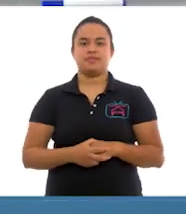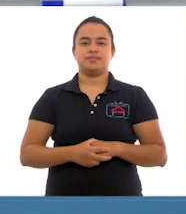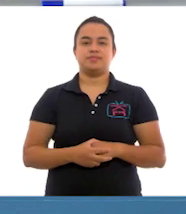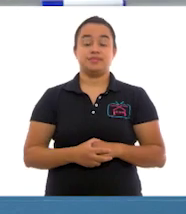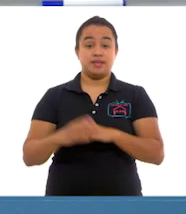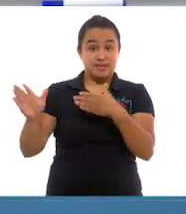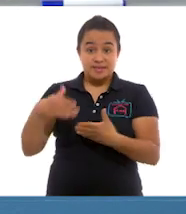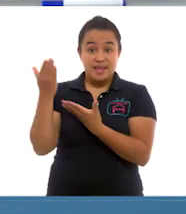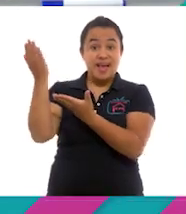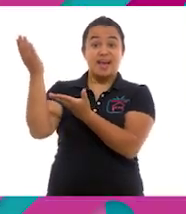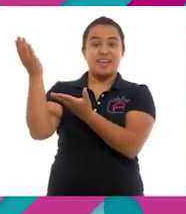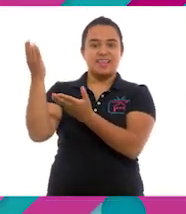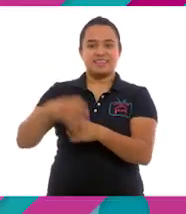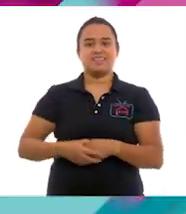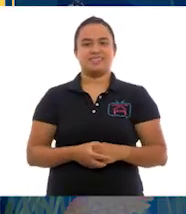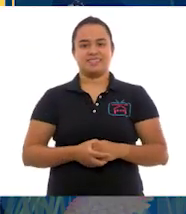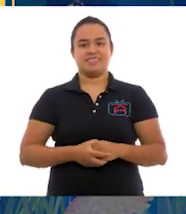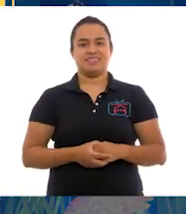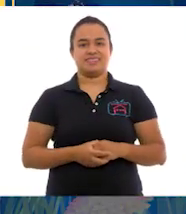¡Córrelo!